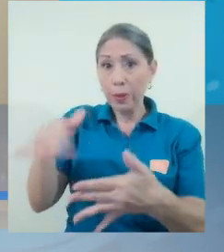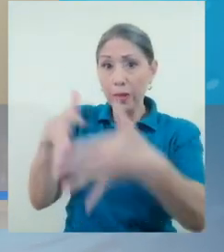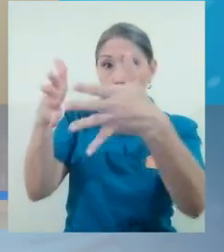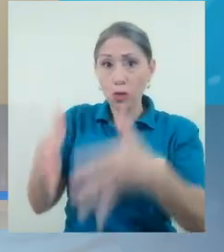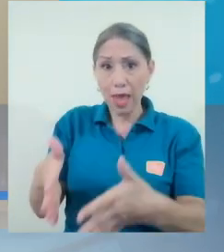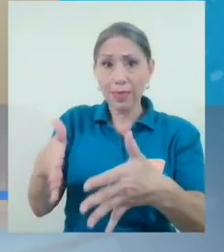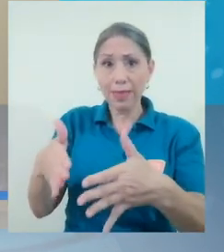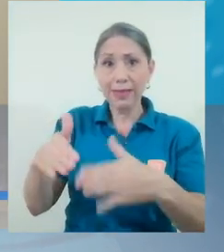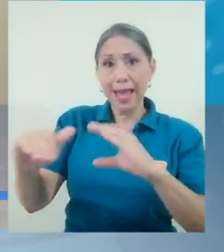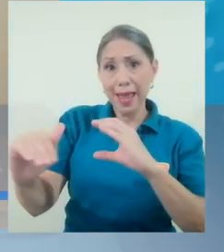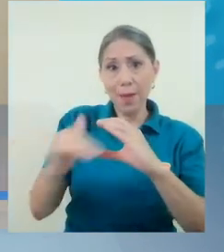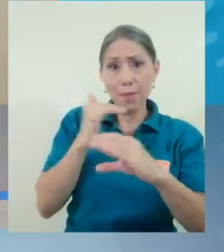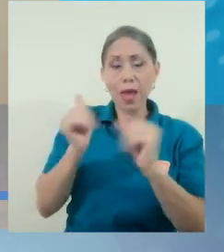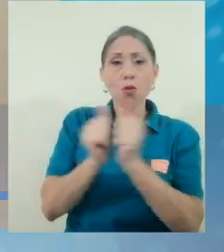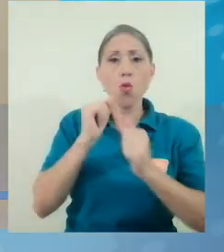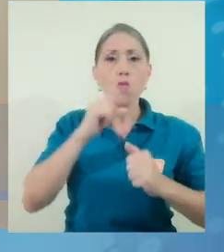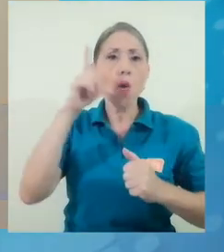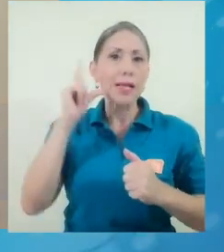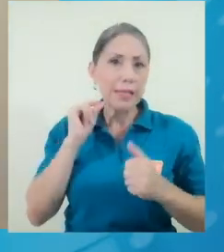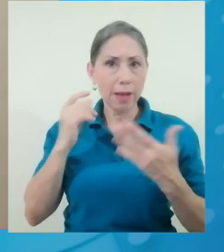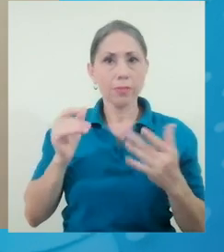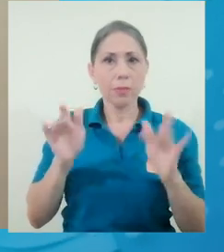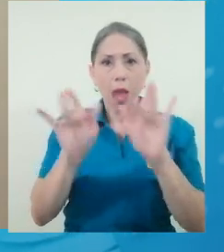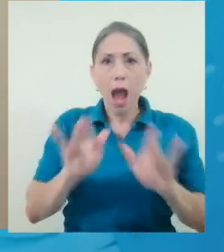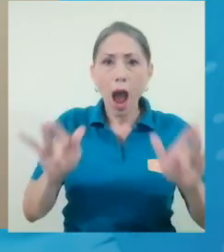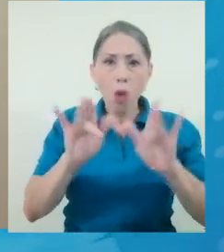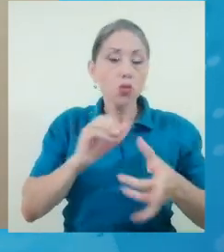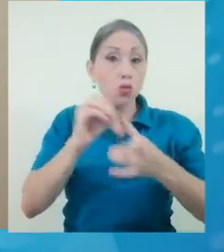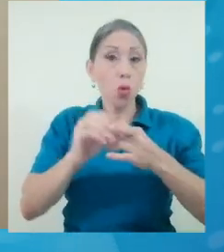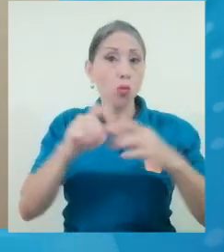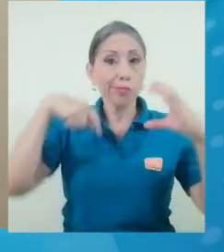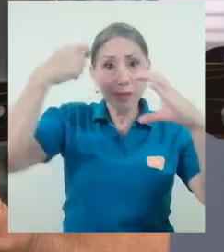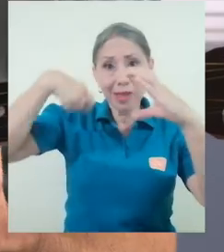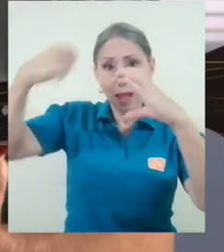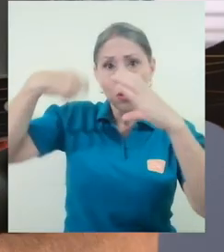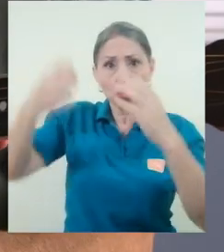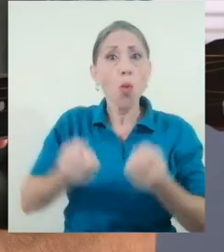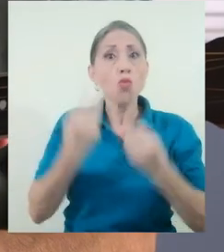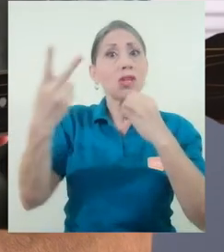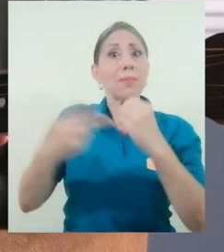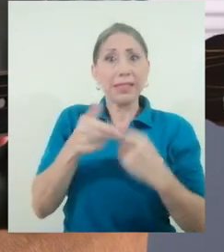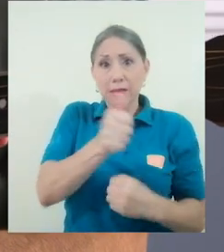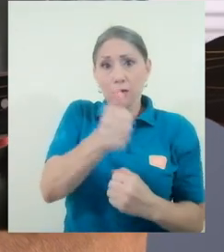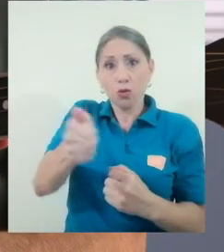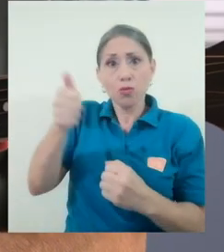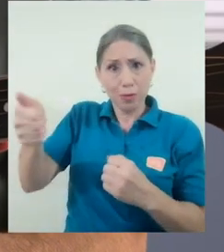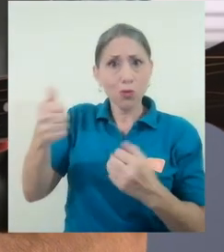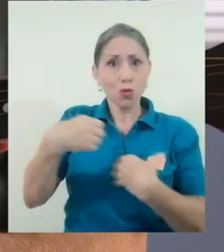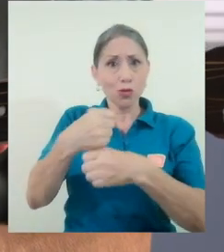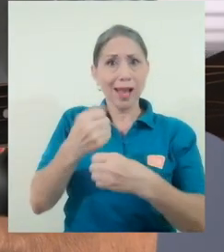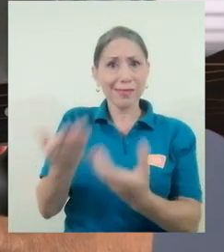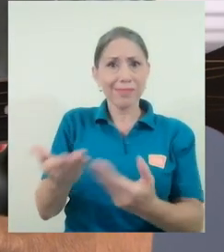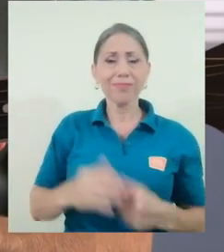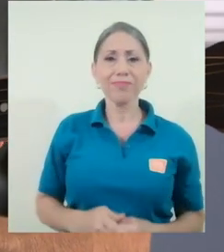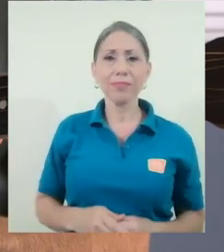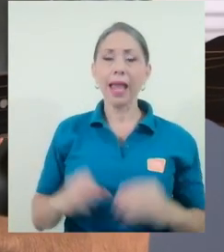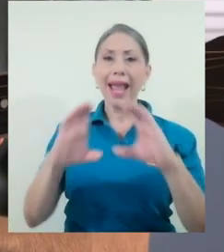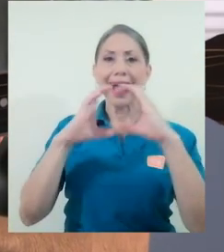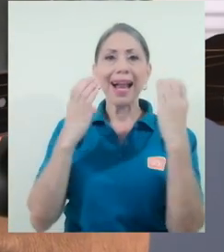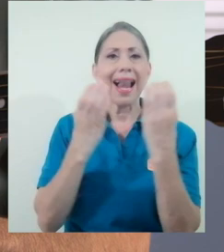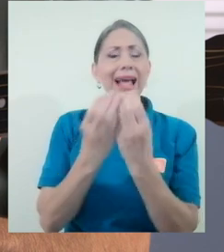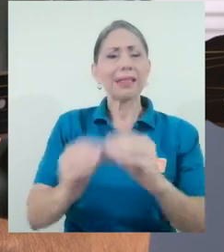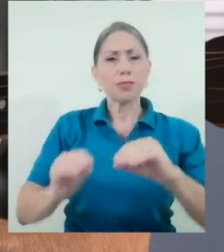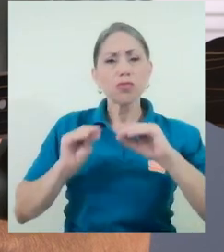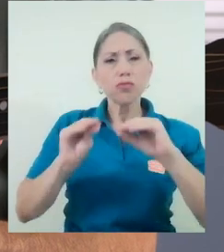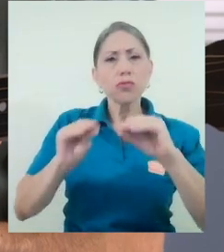y las estudiantes por medio de WhatsApp, por medio de audios o videos, que muchas veces los graban ellos mismos. Las